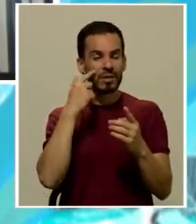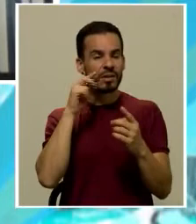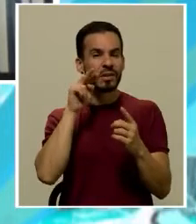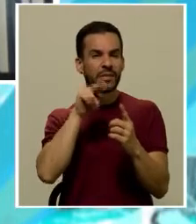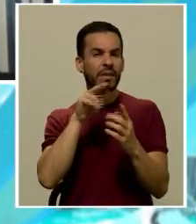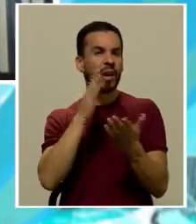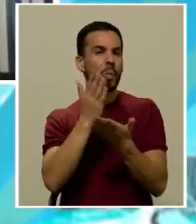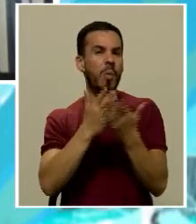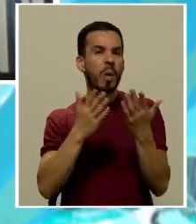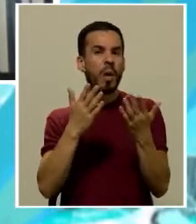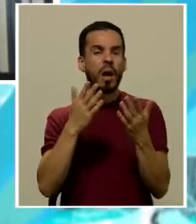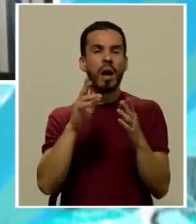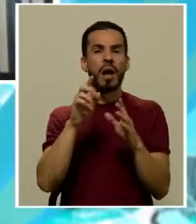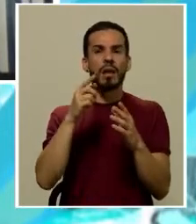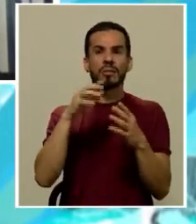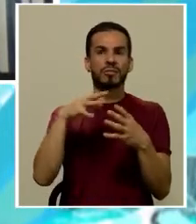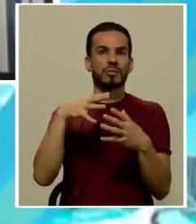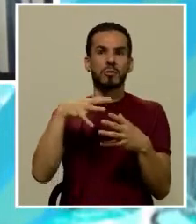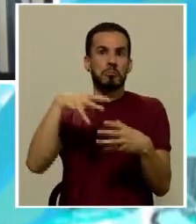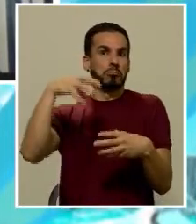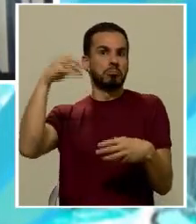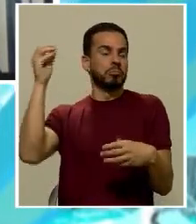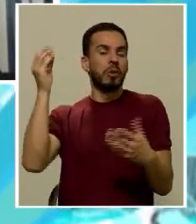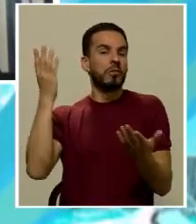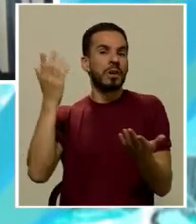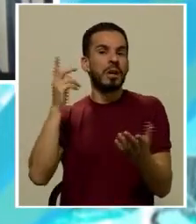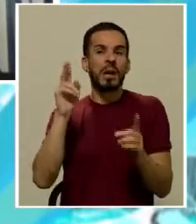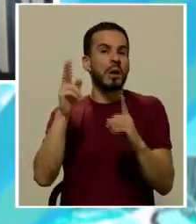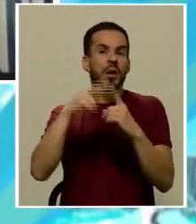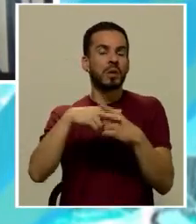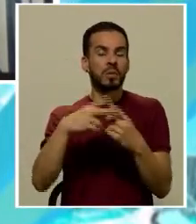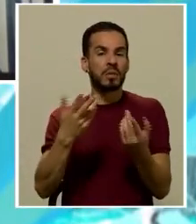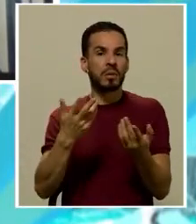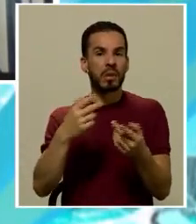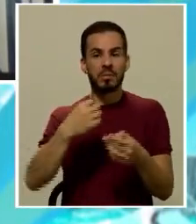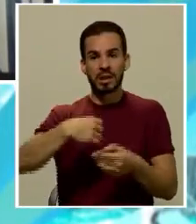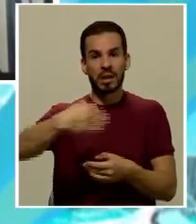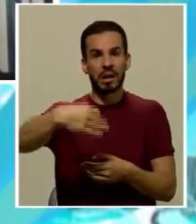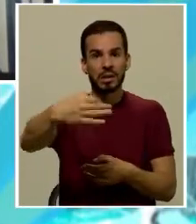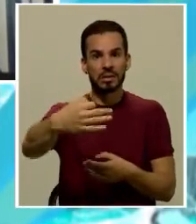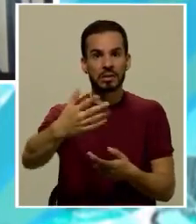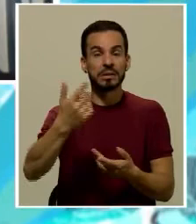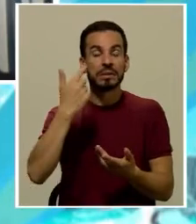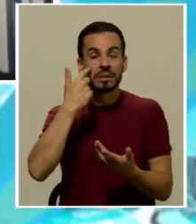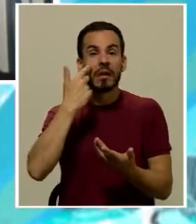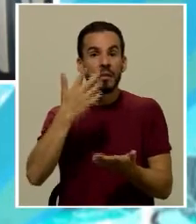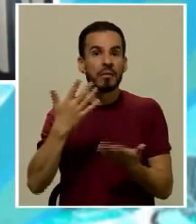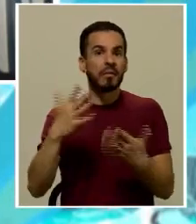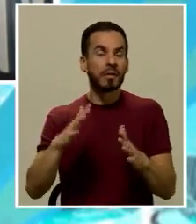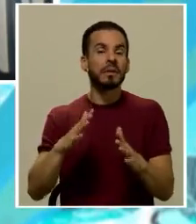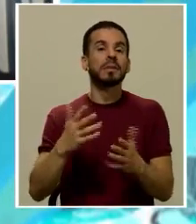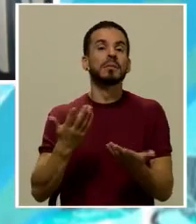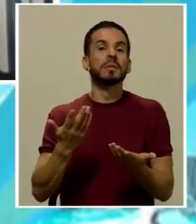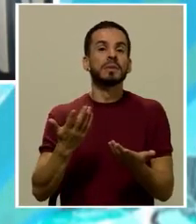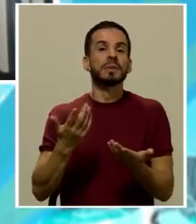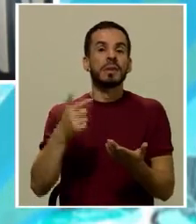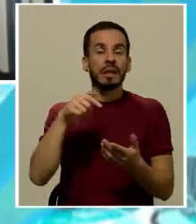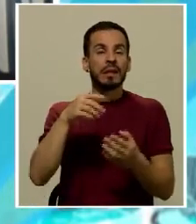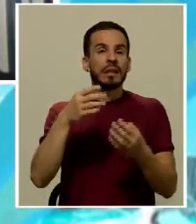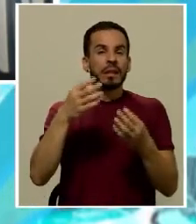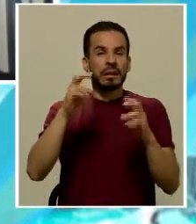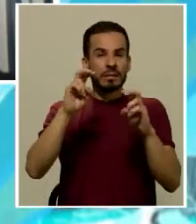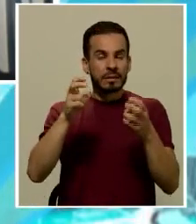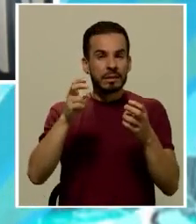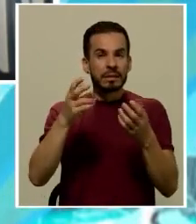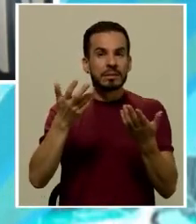ven como algo ajeno que no aplica a la cotidianidad y ya vemos que se